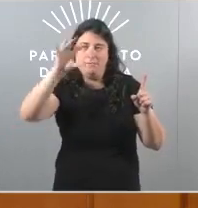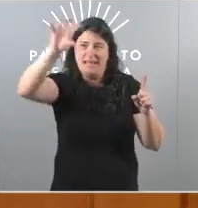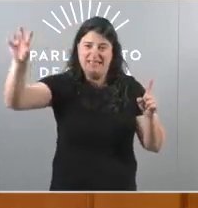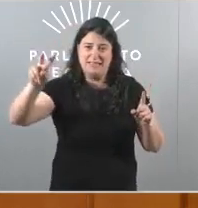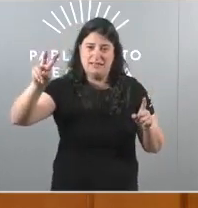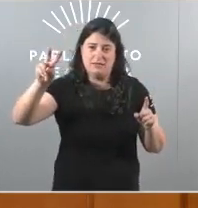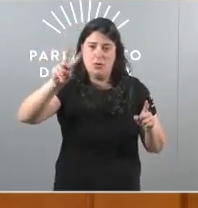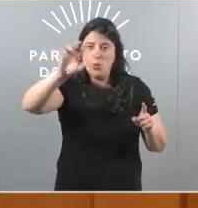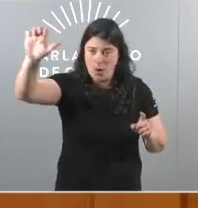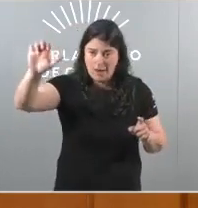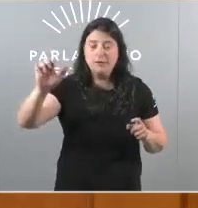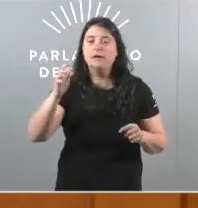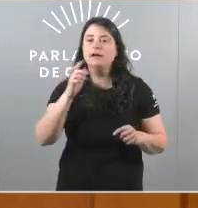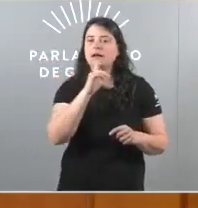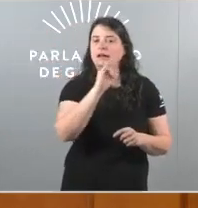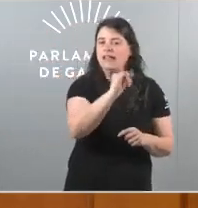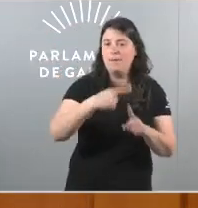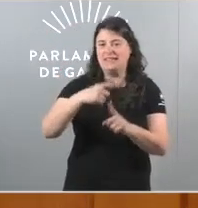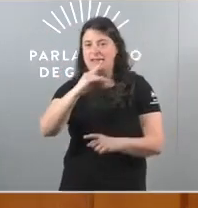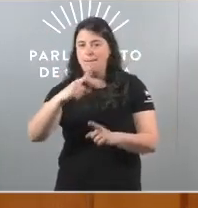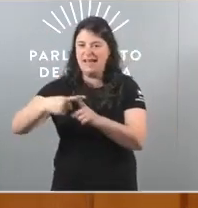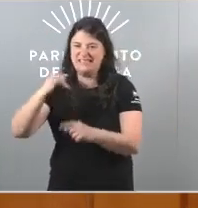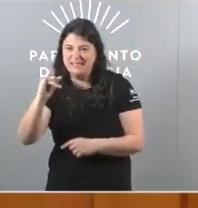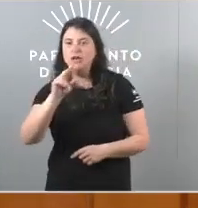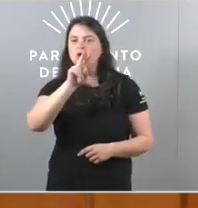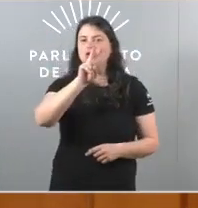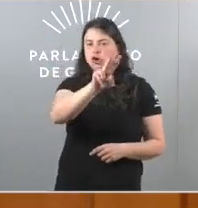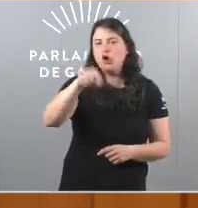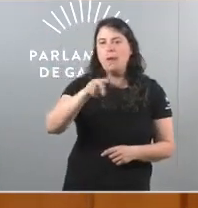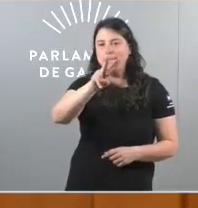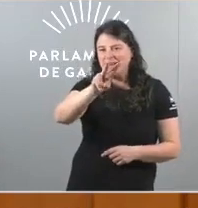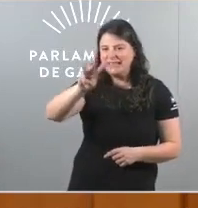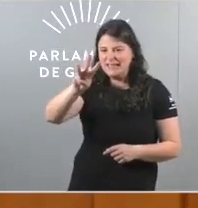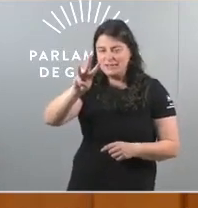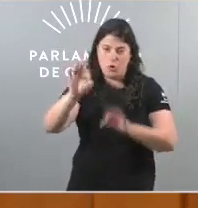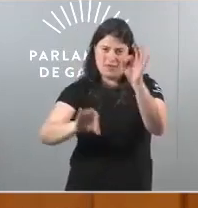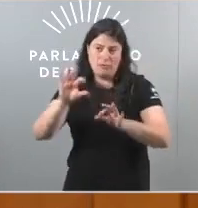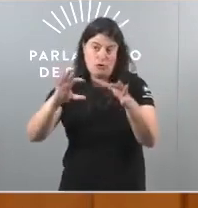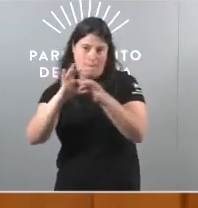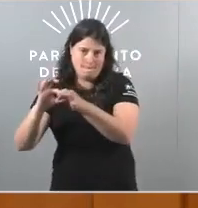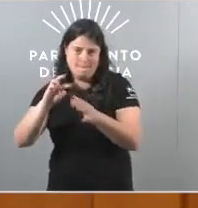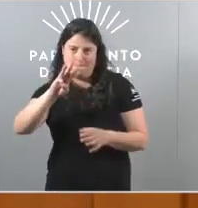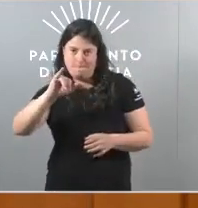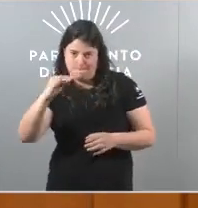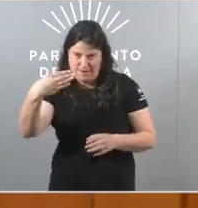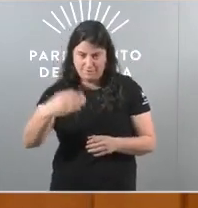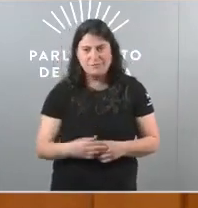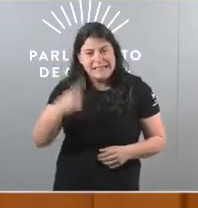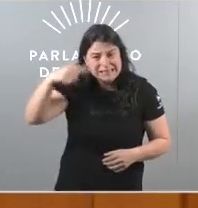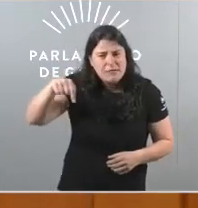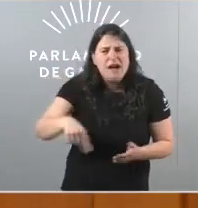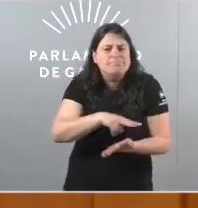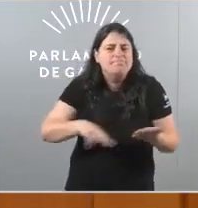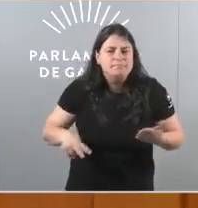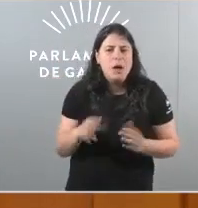destinan a IMAXD un 2,23% do seu PIB Saben cale a inversión en